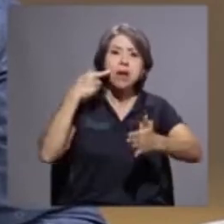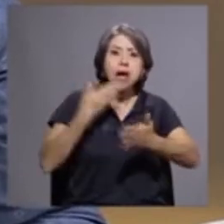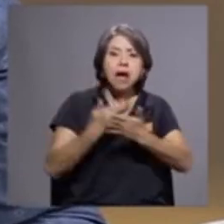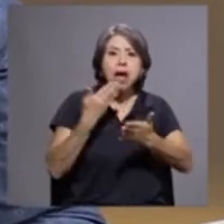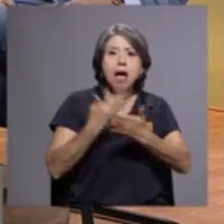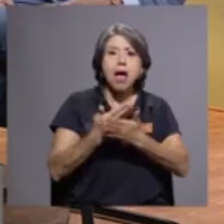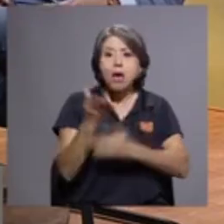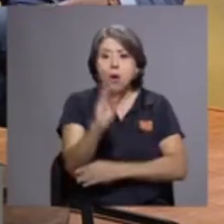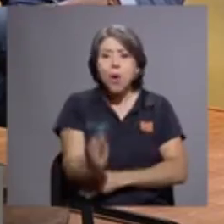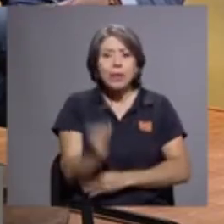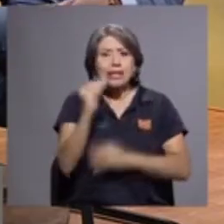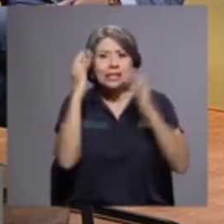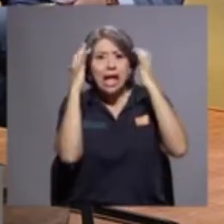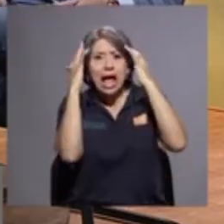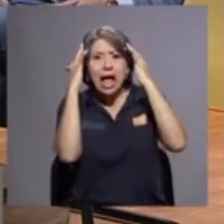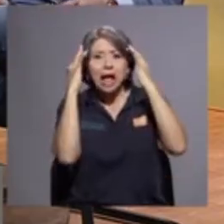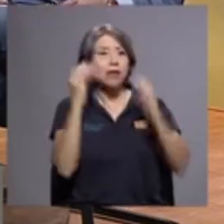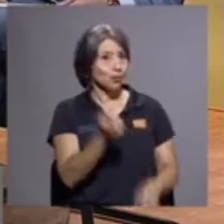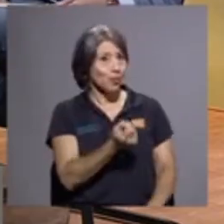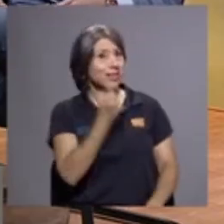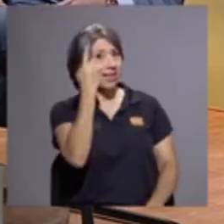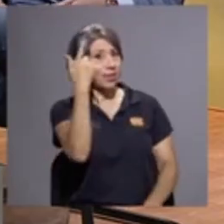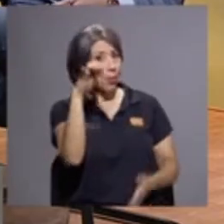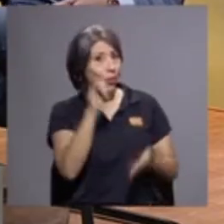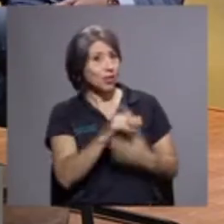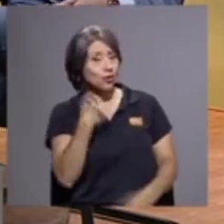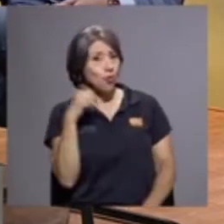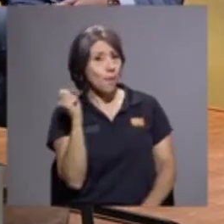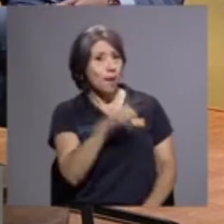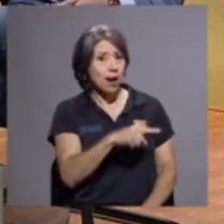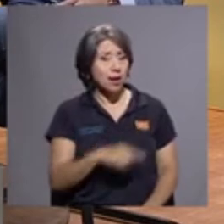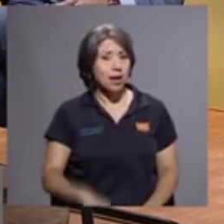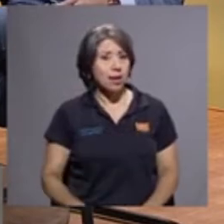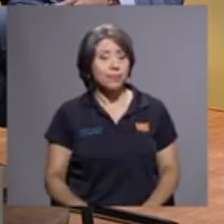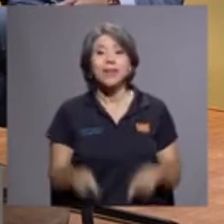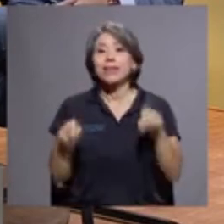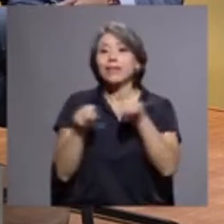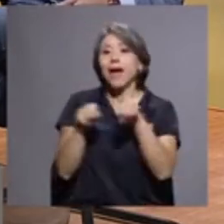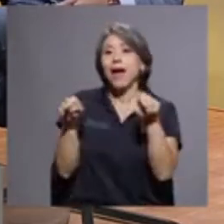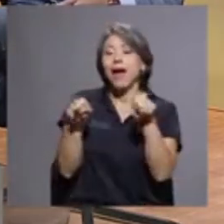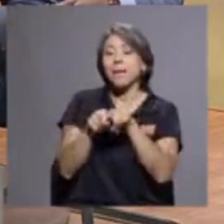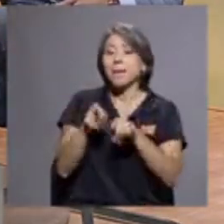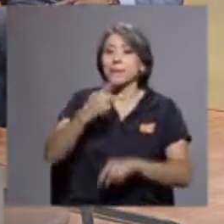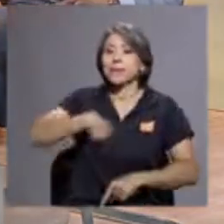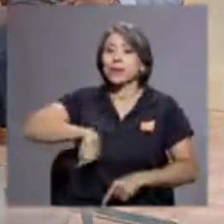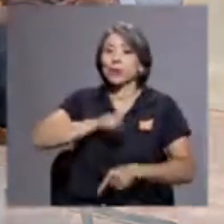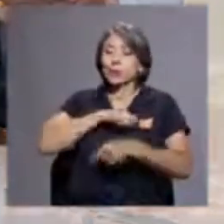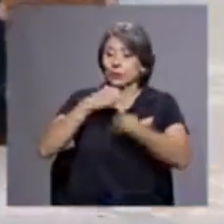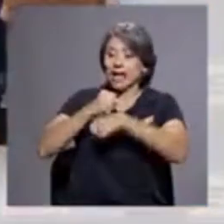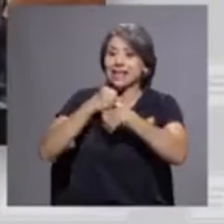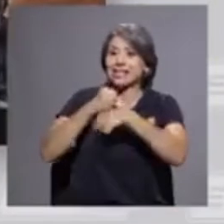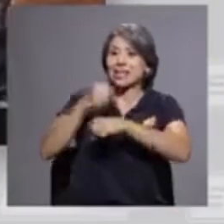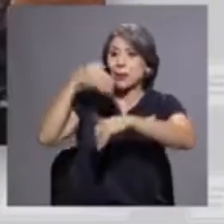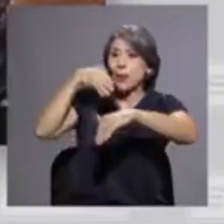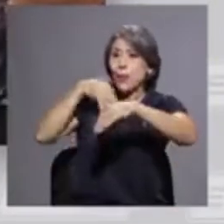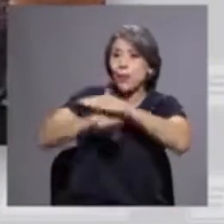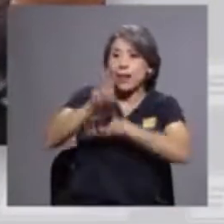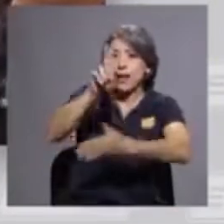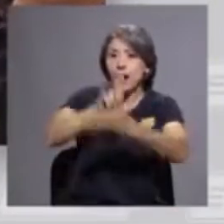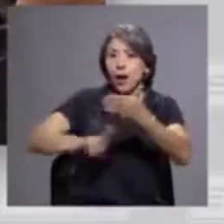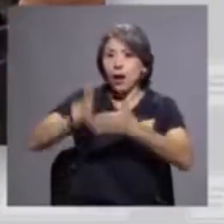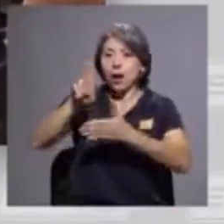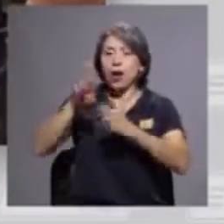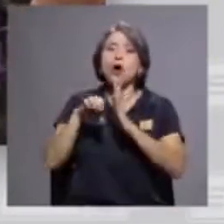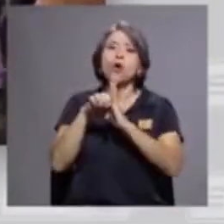juventud. Lo entiendo, por eso le hacía esa pregunta. Y también de lo que estamos haciendo a lo interno de la universidad. Por